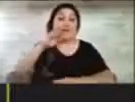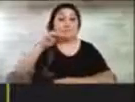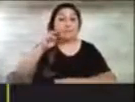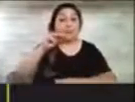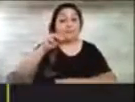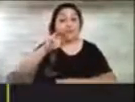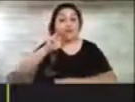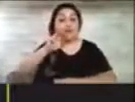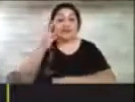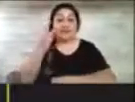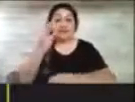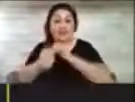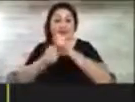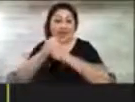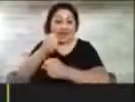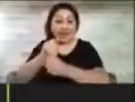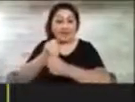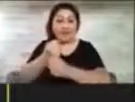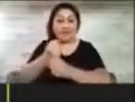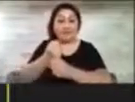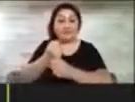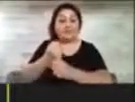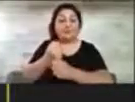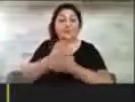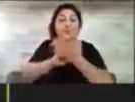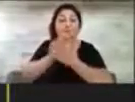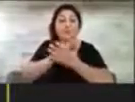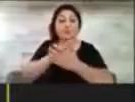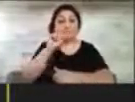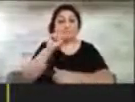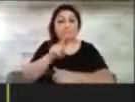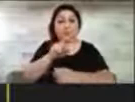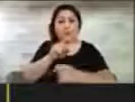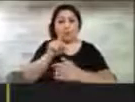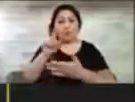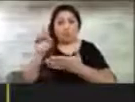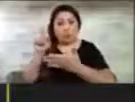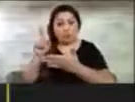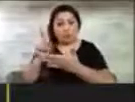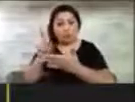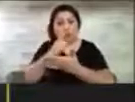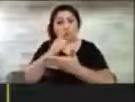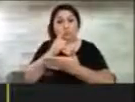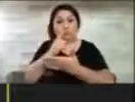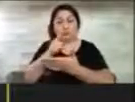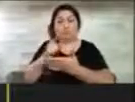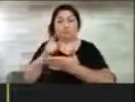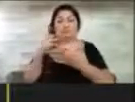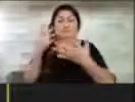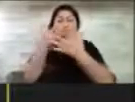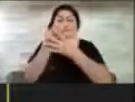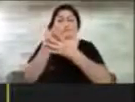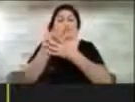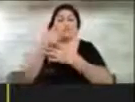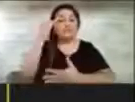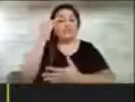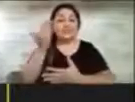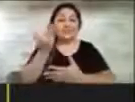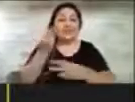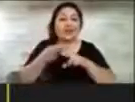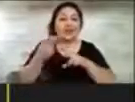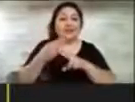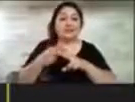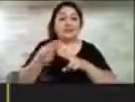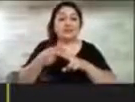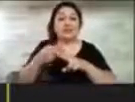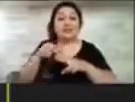en esta situación. Si ella llega a pasar a la siguiente página de esta interfaz, ya no sabe más qué hacer. Ya realmente ella necesita